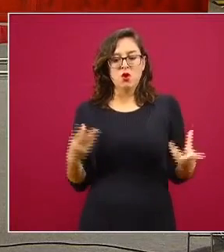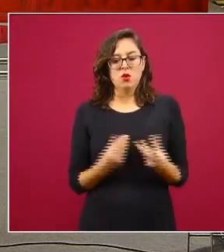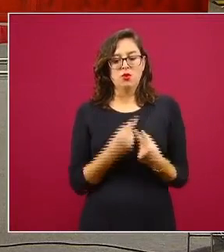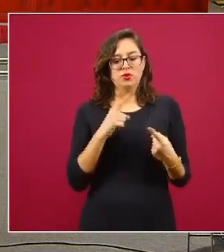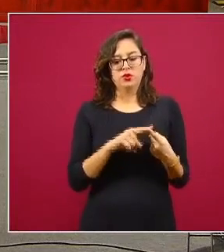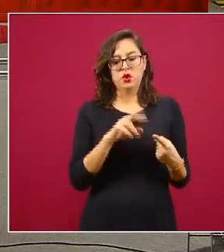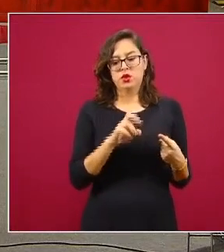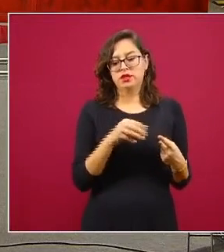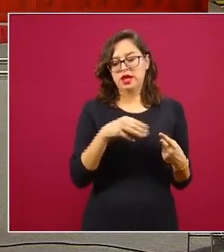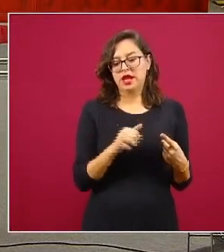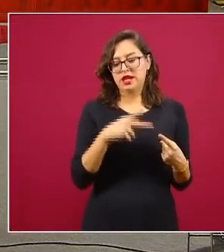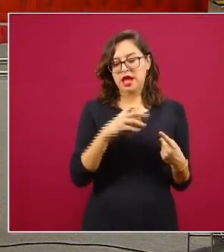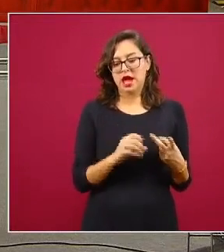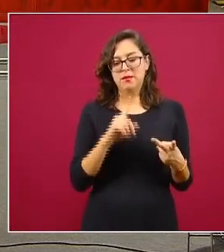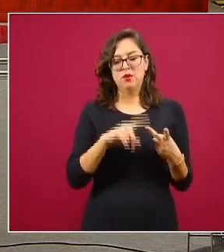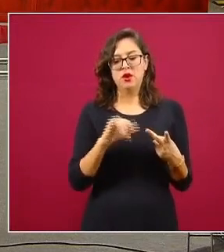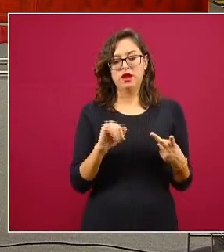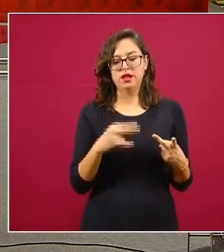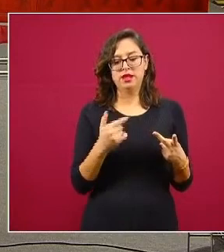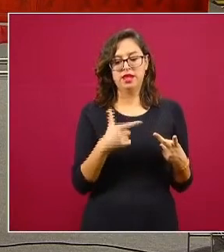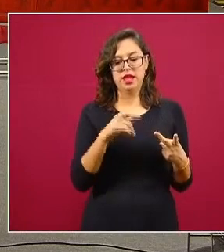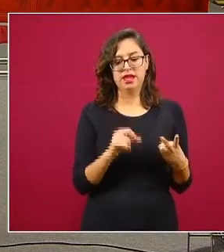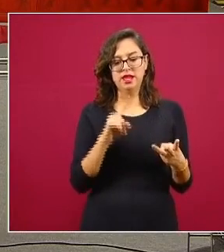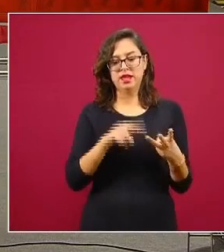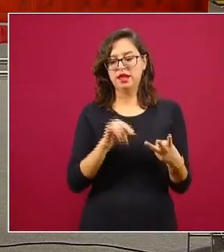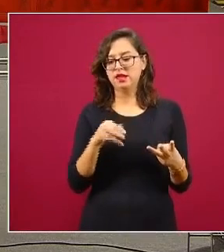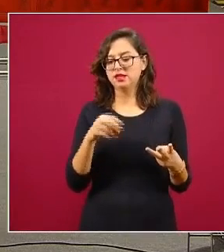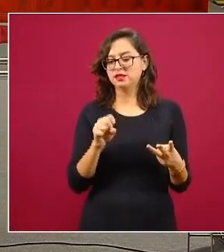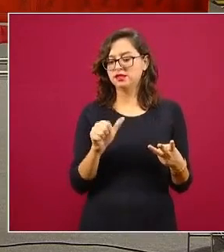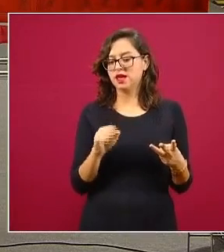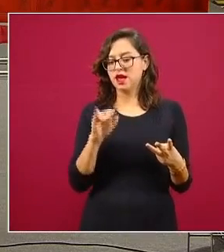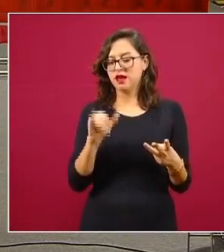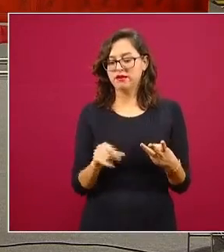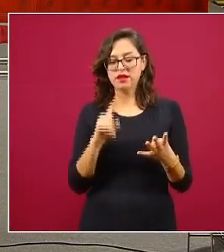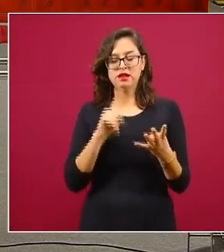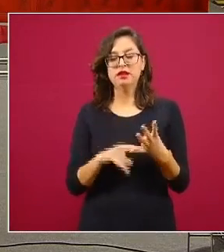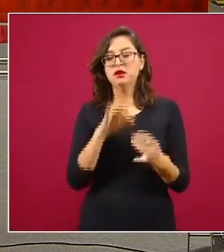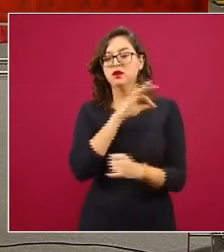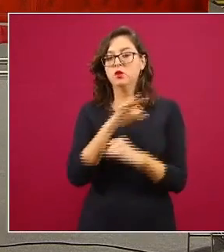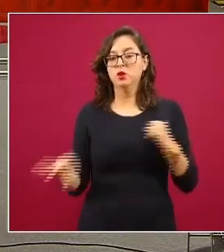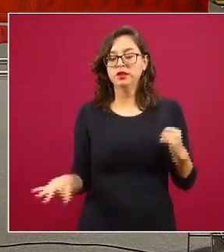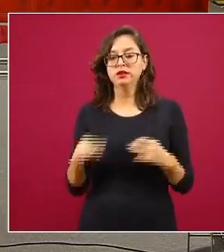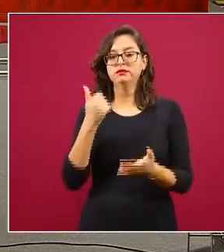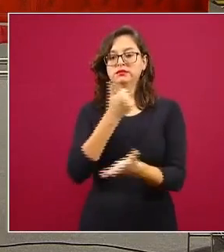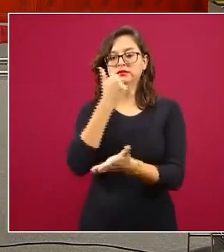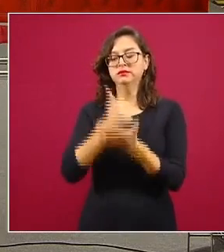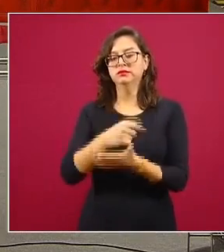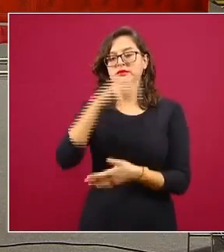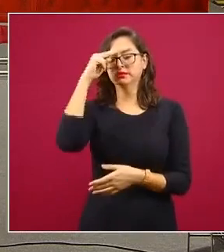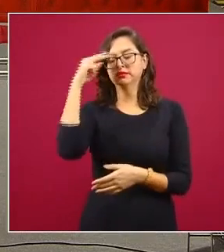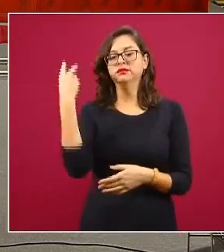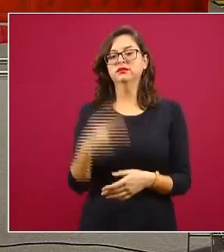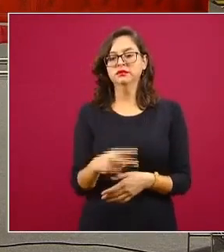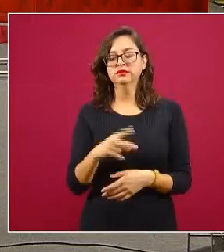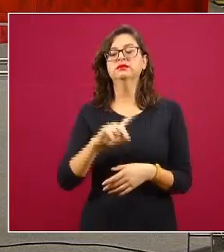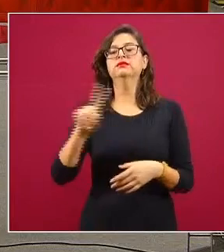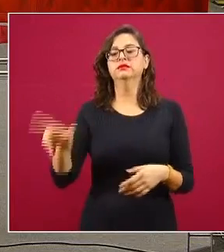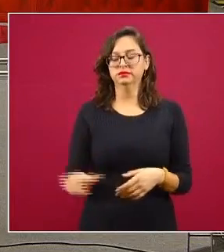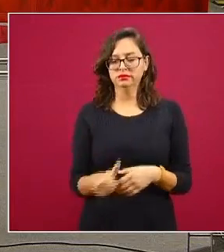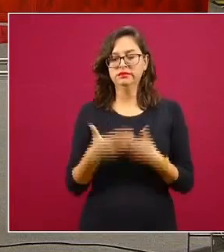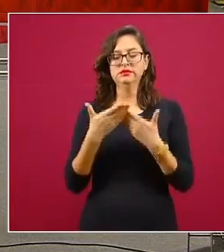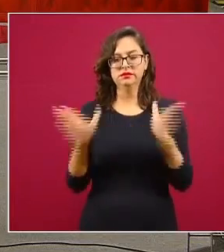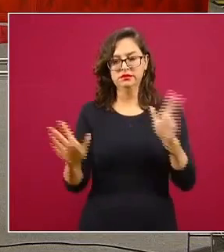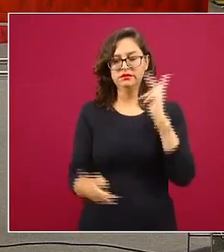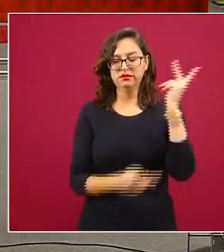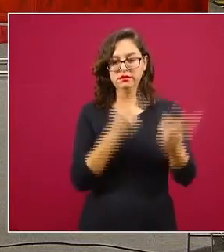INEGI, el Instituto Nacional de Salud Pública y otras instituciones. Y finalizaremos con el ejercicio de la Ciudad de México para después tener un espacio